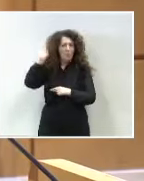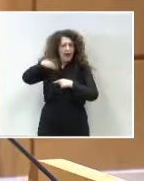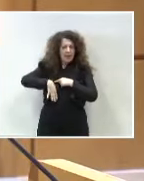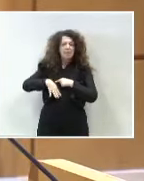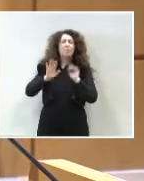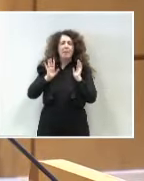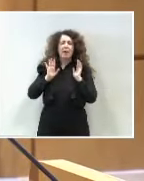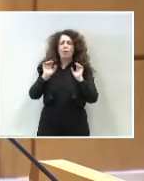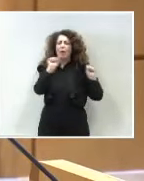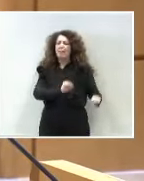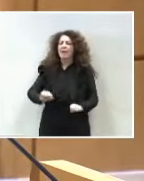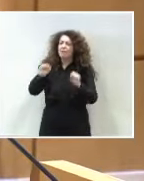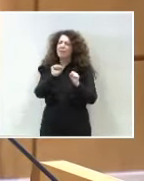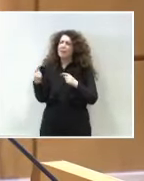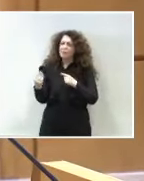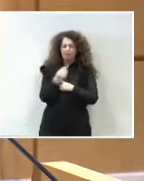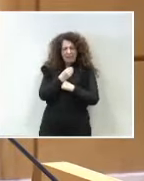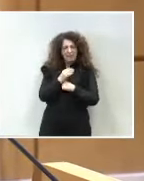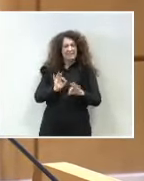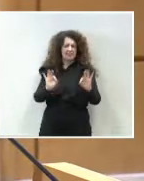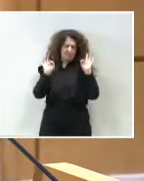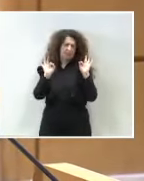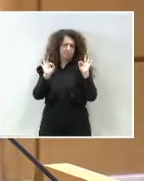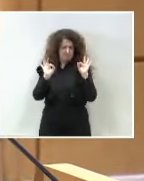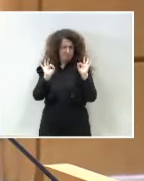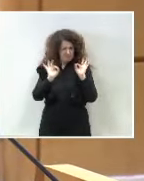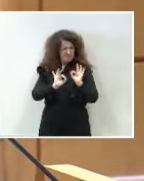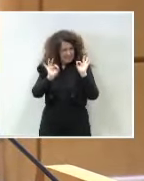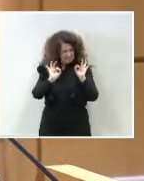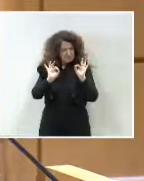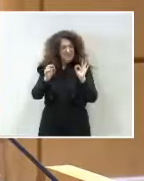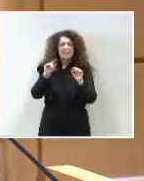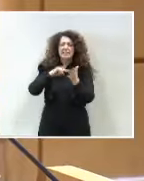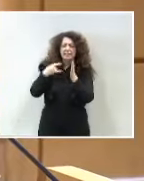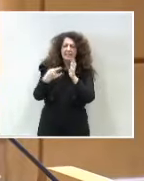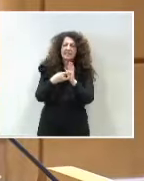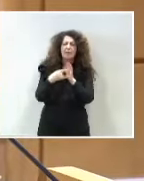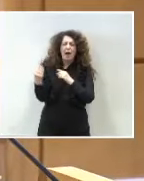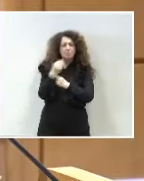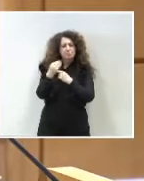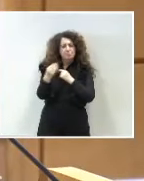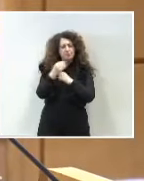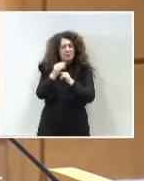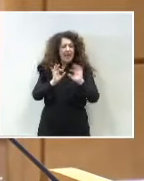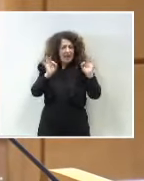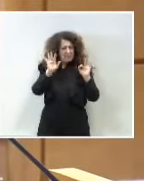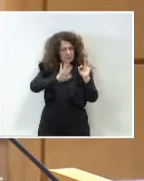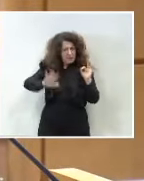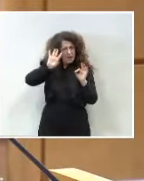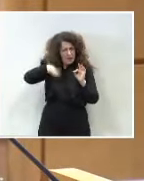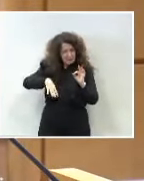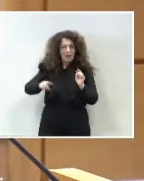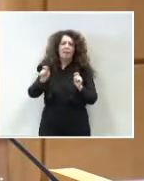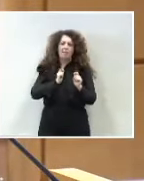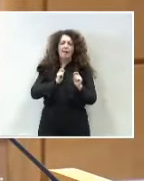financiación singular, un sistema de financiación específico y singular para Cataluña que nos permita dar un paso